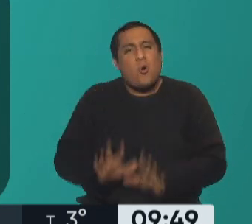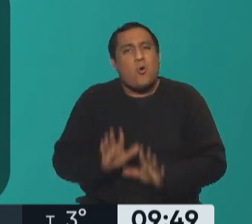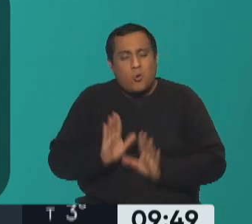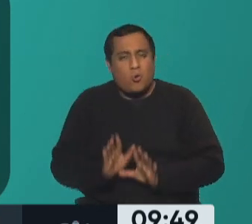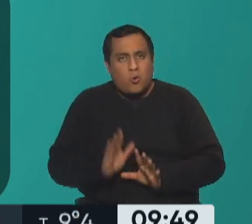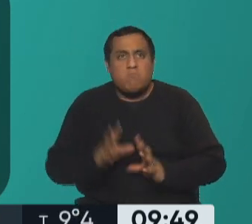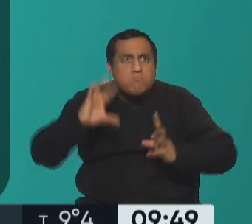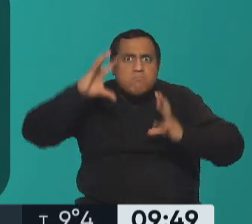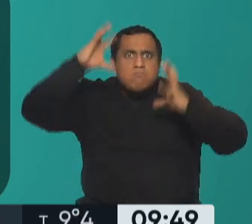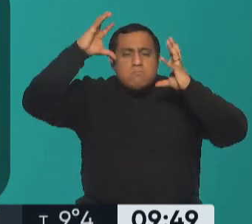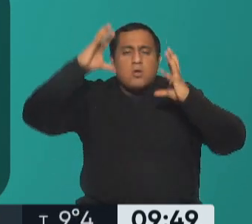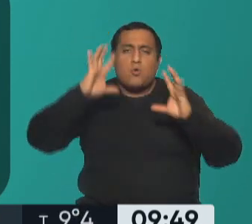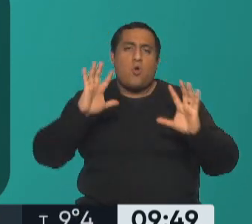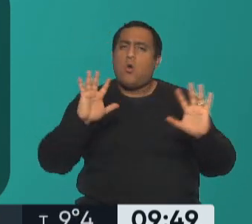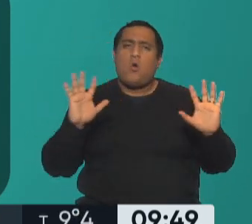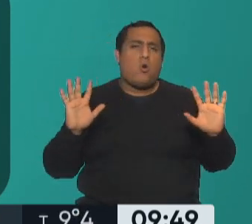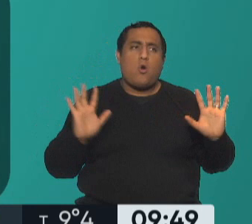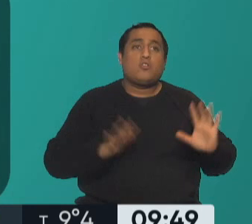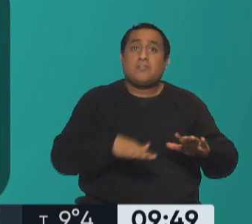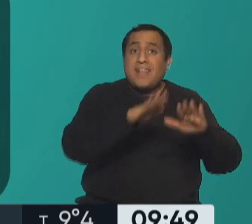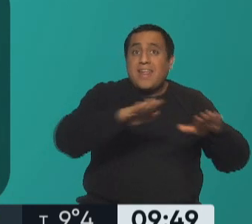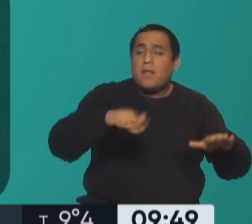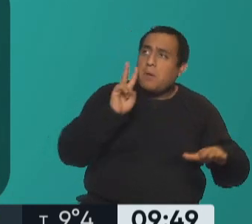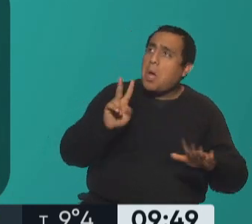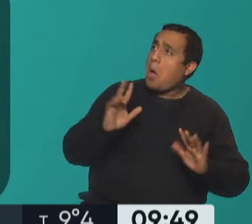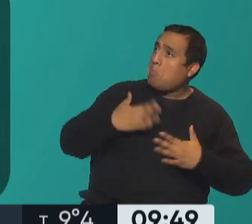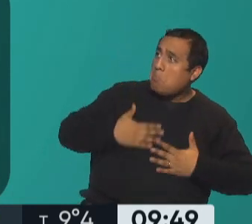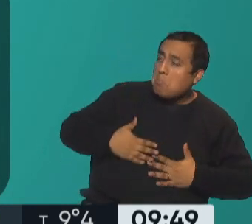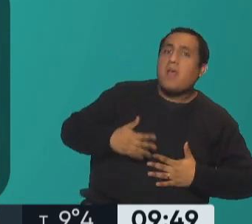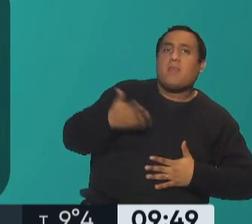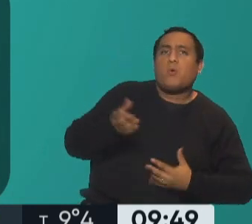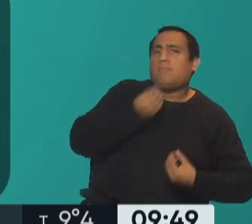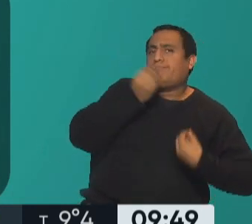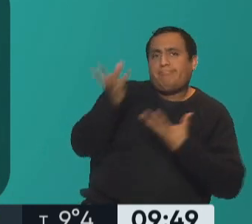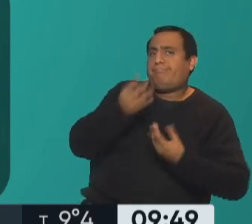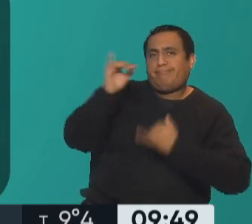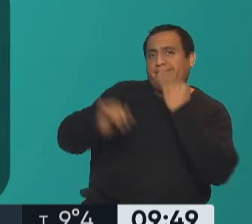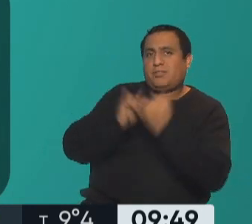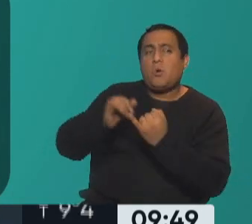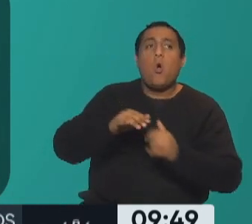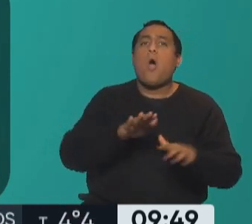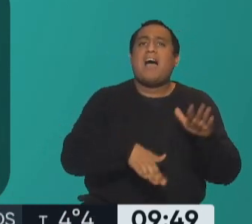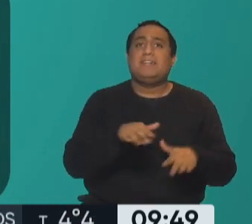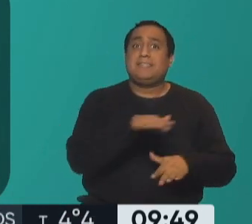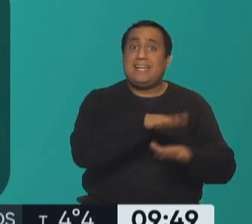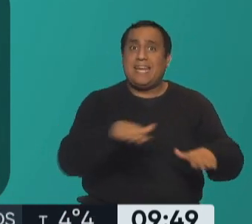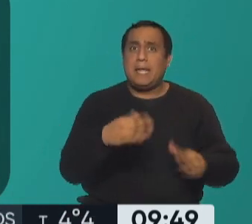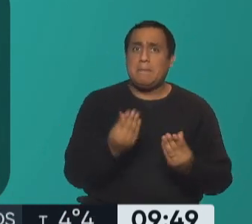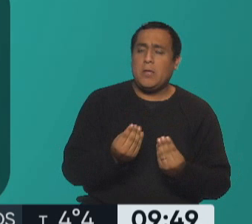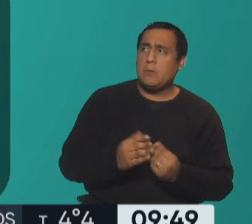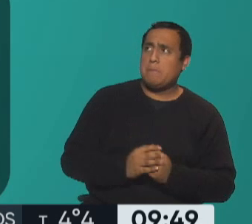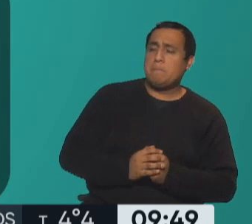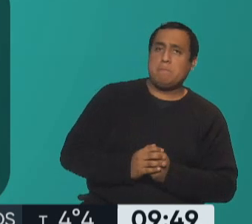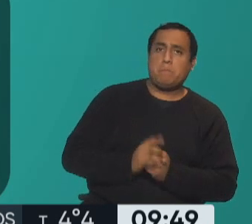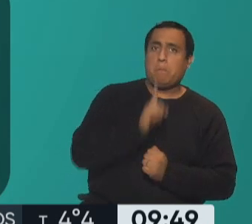estos enojos para que los chicos tengan ganas de contarnos y miles de veces por ejemplo los chicos mienten por miedo no solamente se